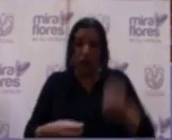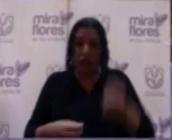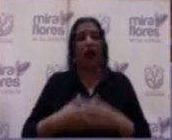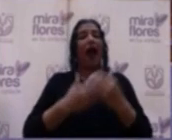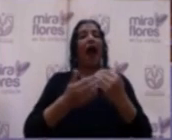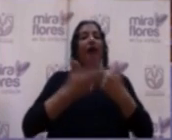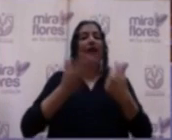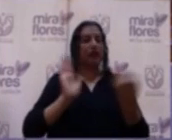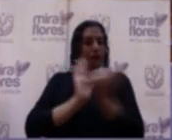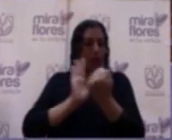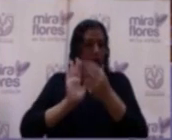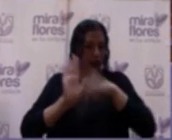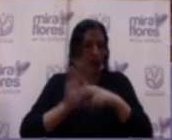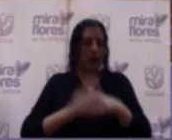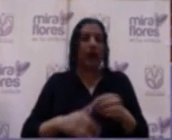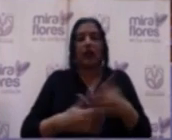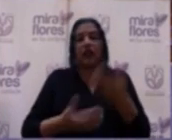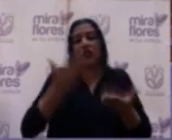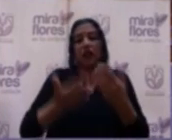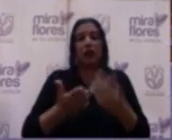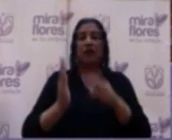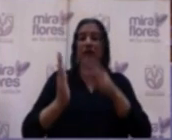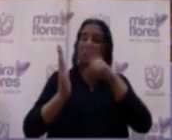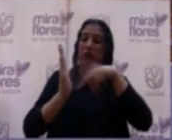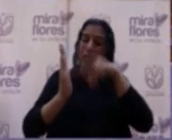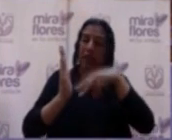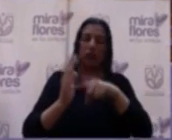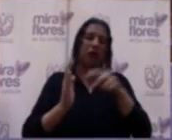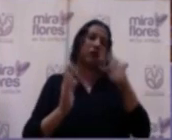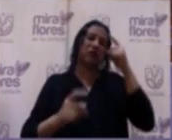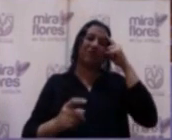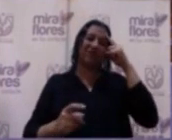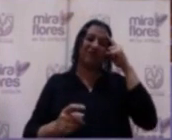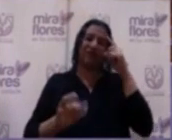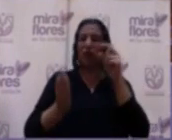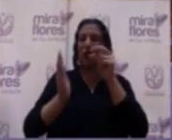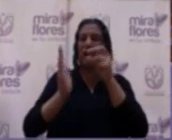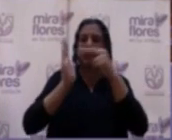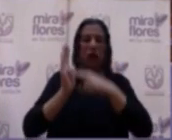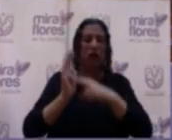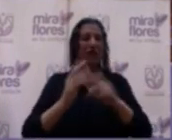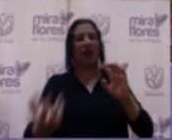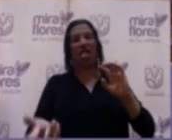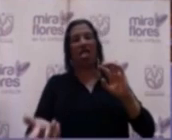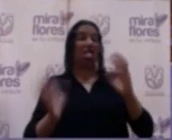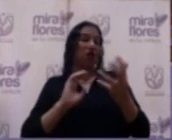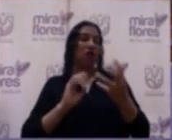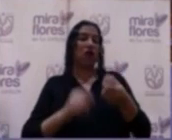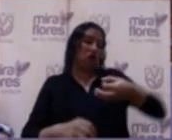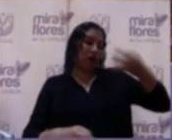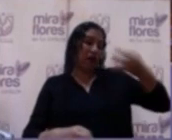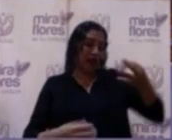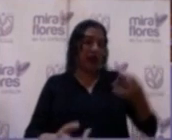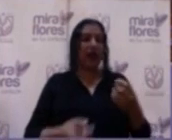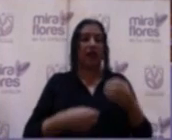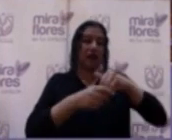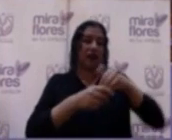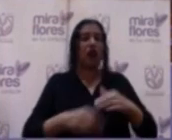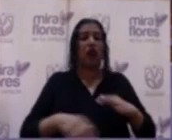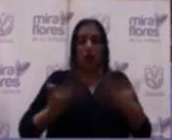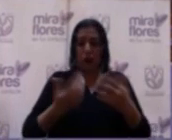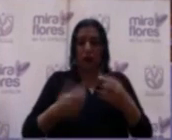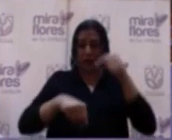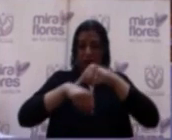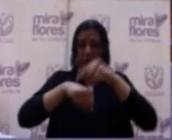detecte algún tipo de texto que sea contradictorio con lo general, pueda justamente en ese momento